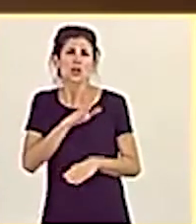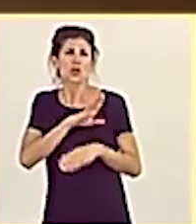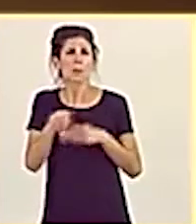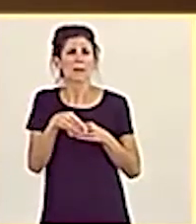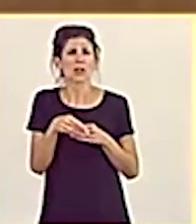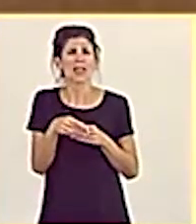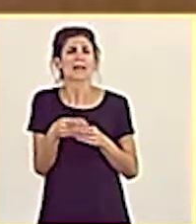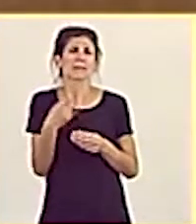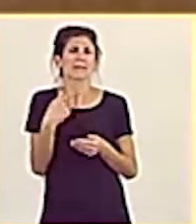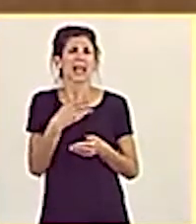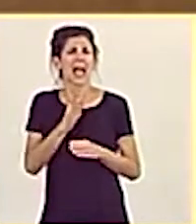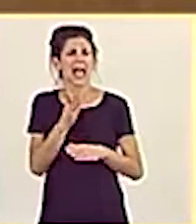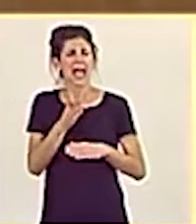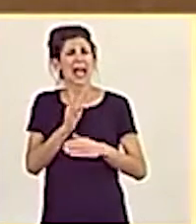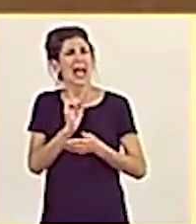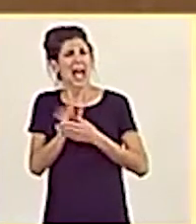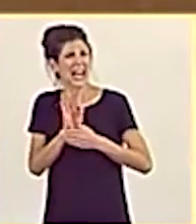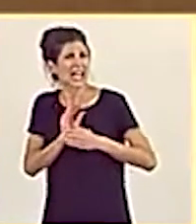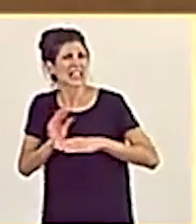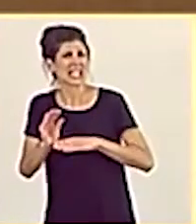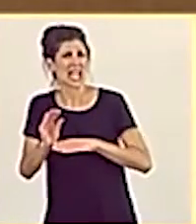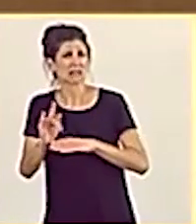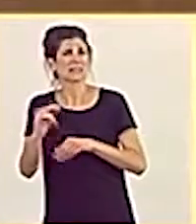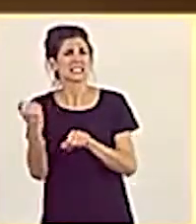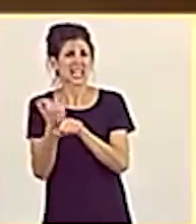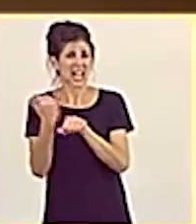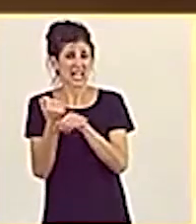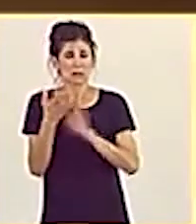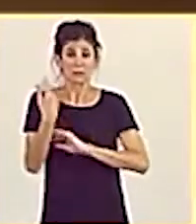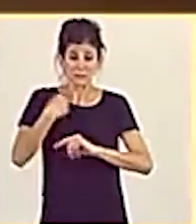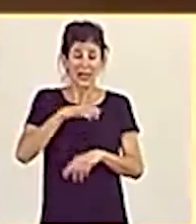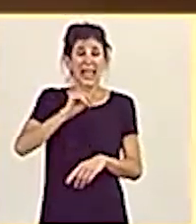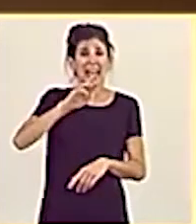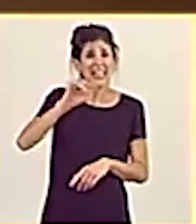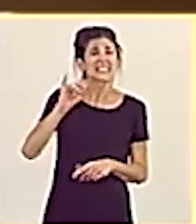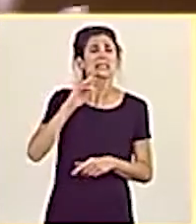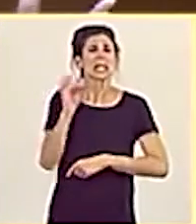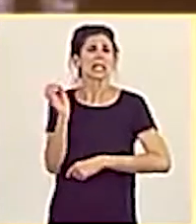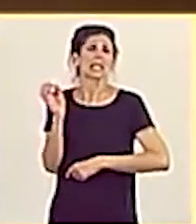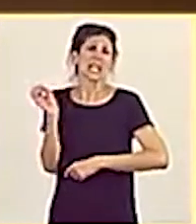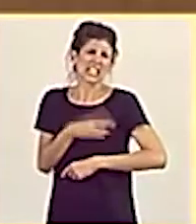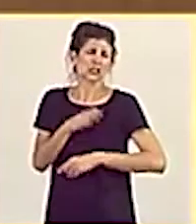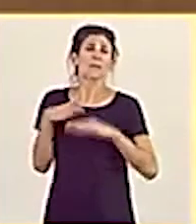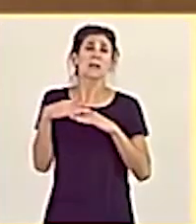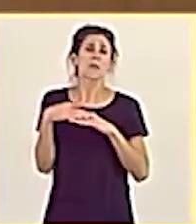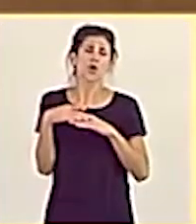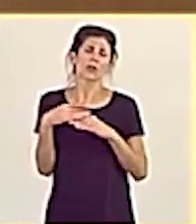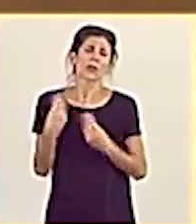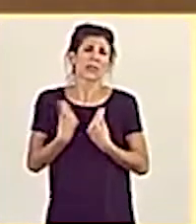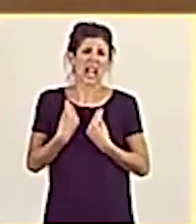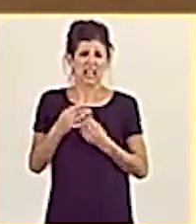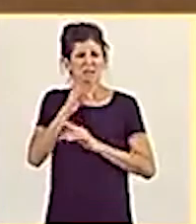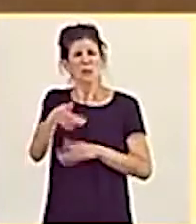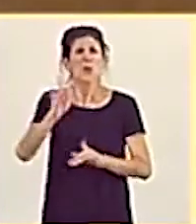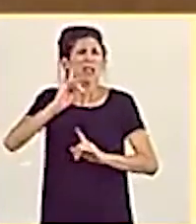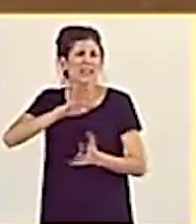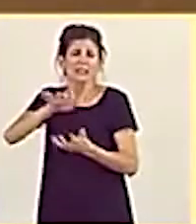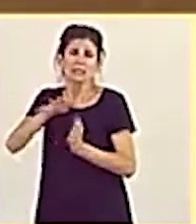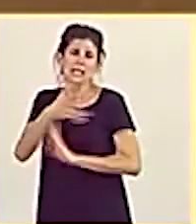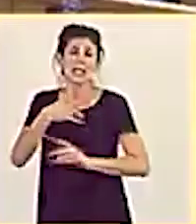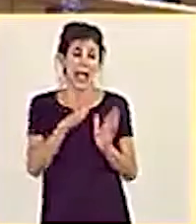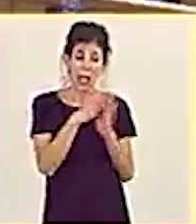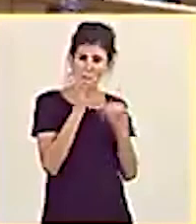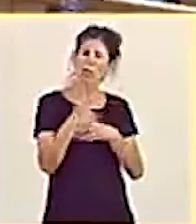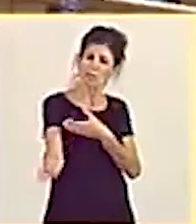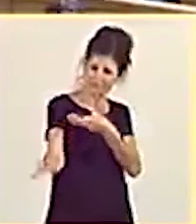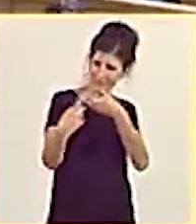garantía salarial. ¿Se acuerda de él? Nosotros, frente a este, hicimos ERTE e ingreso mínimo vital. Deje el ruido, señora Roldán, y súmese al acuerdo.